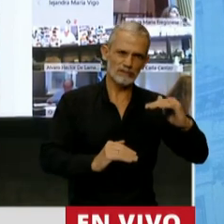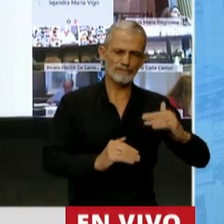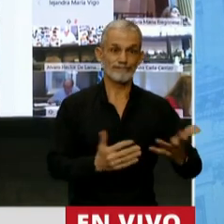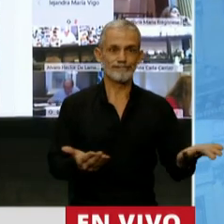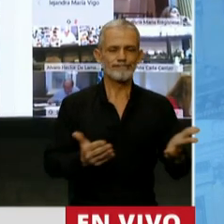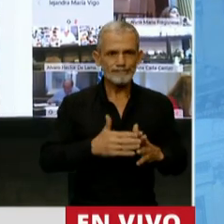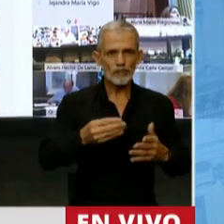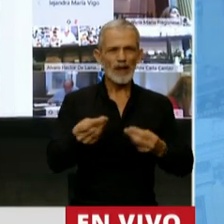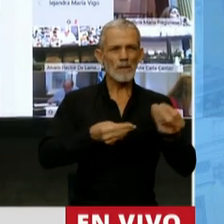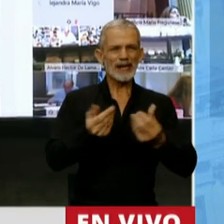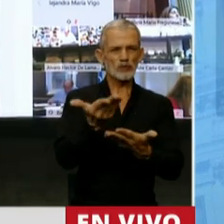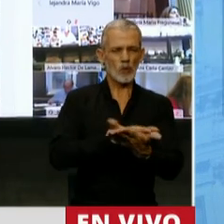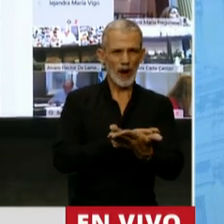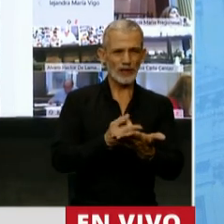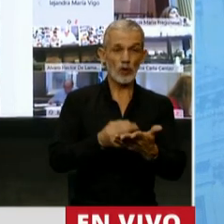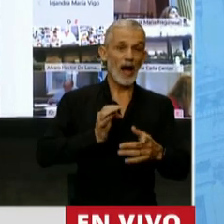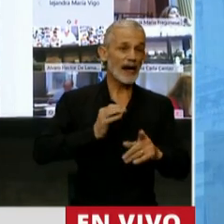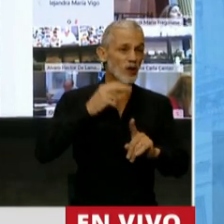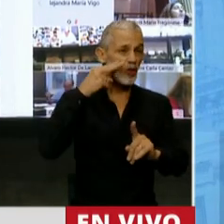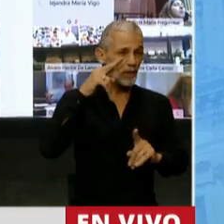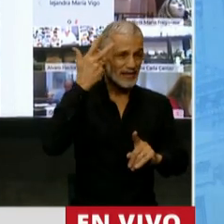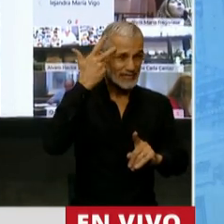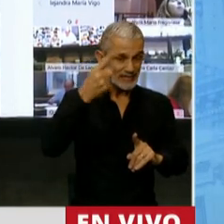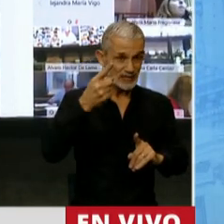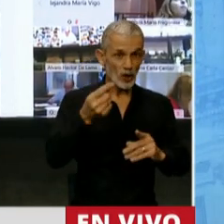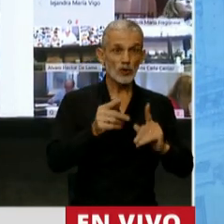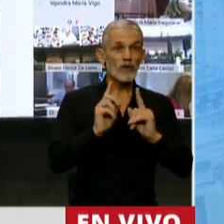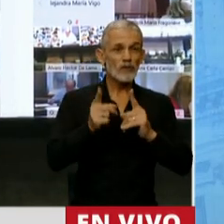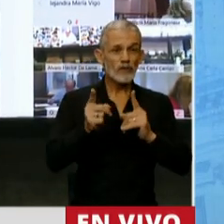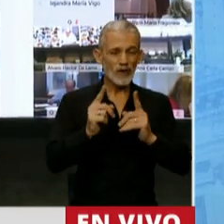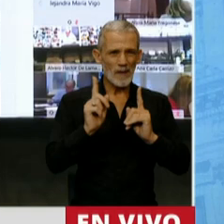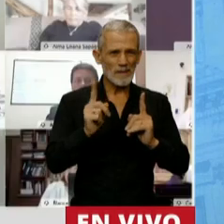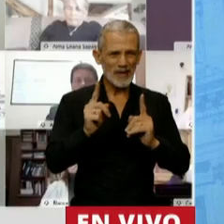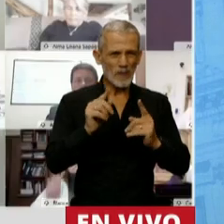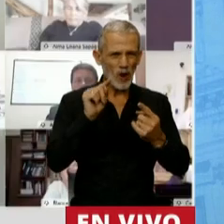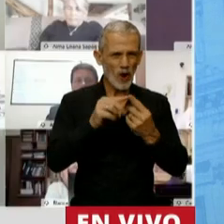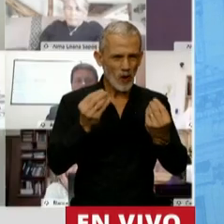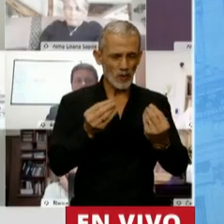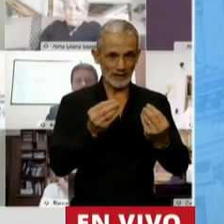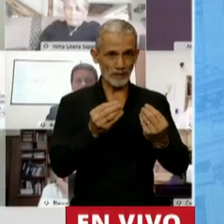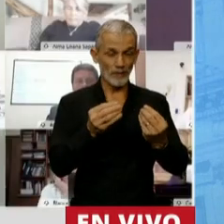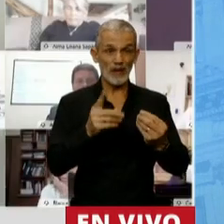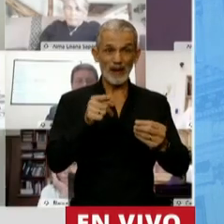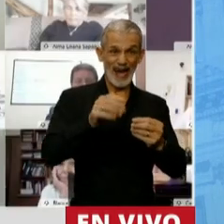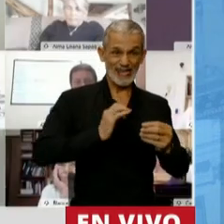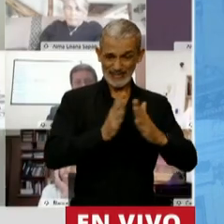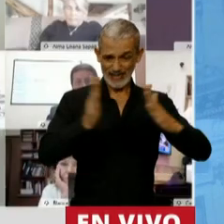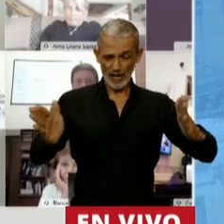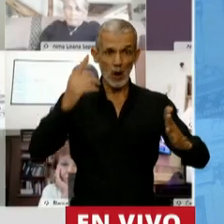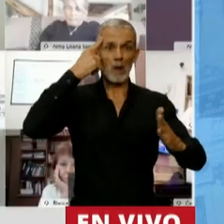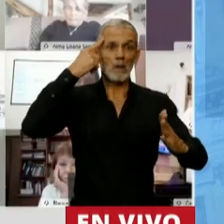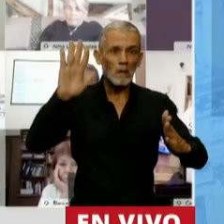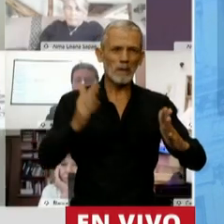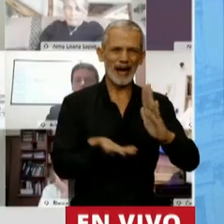En el presupuesto 2018 se mantuvieron las proyecciones y se establecía para ese año un